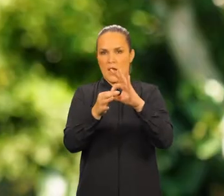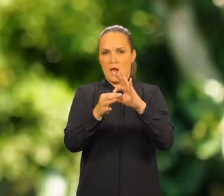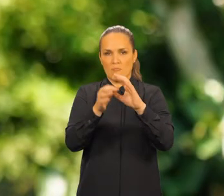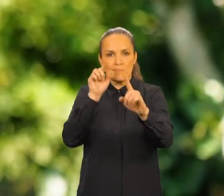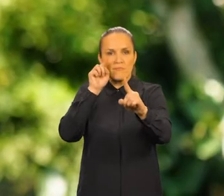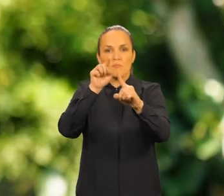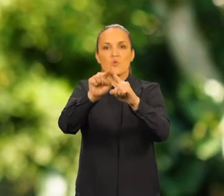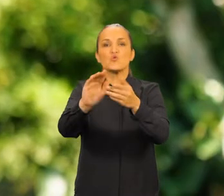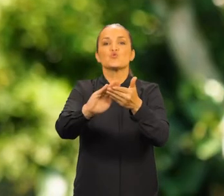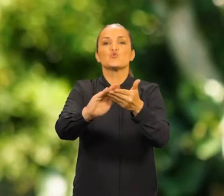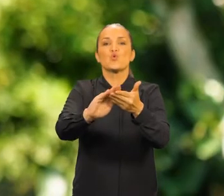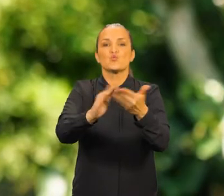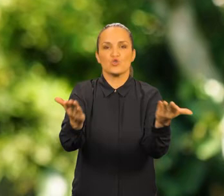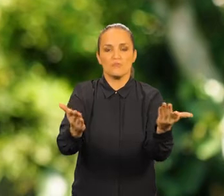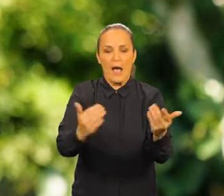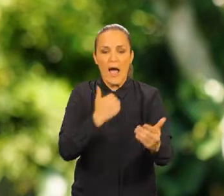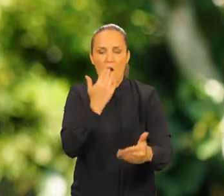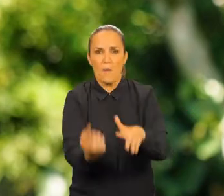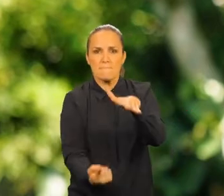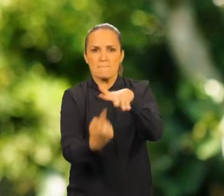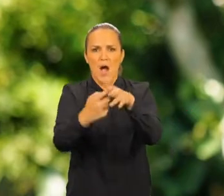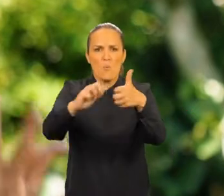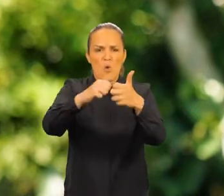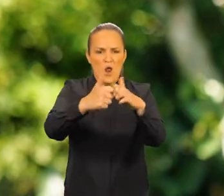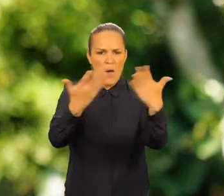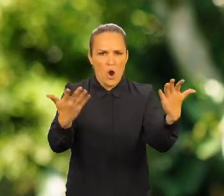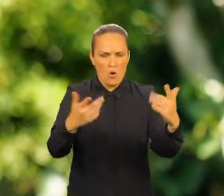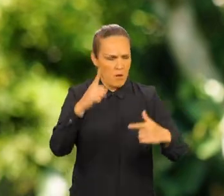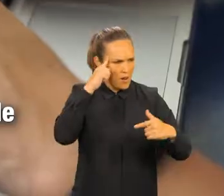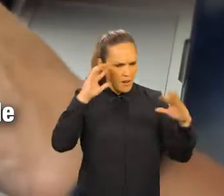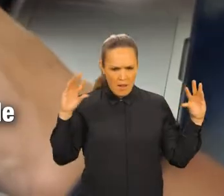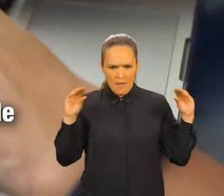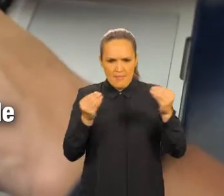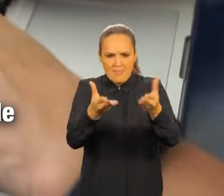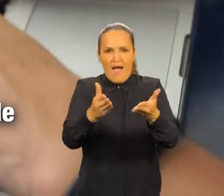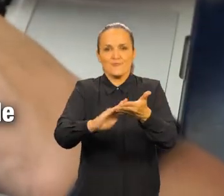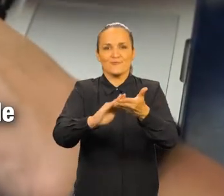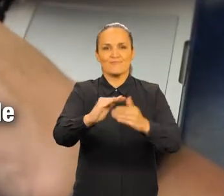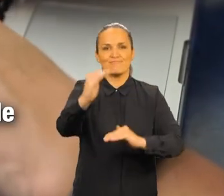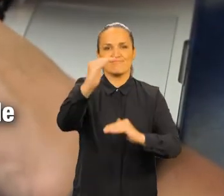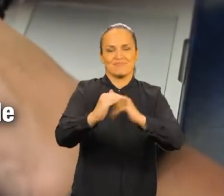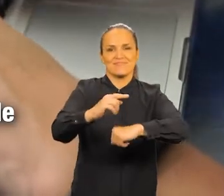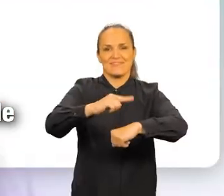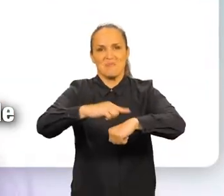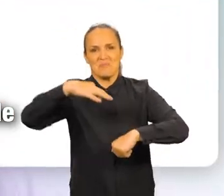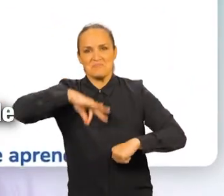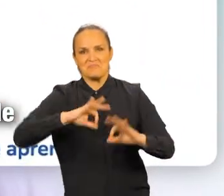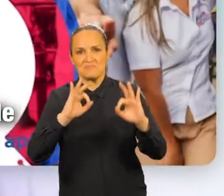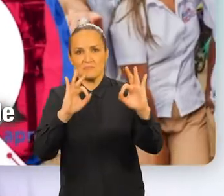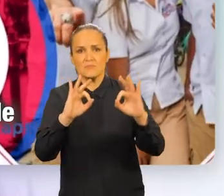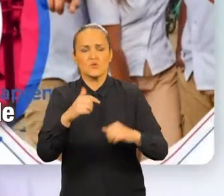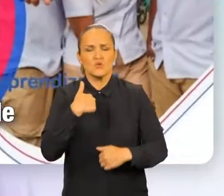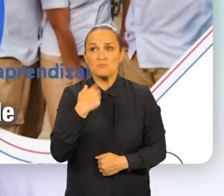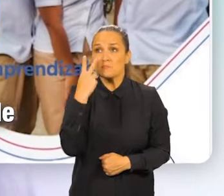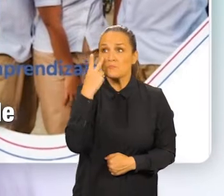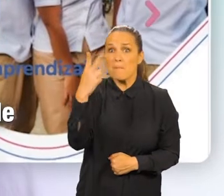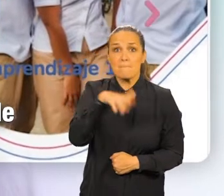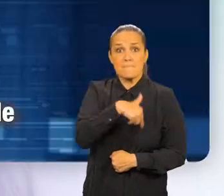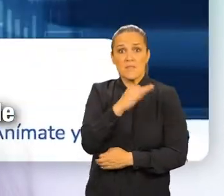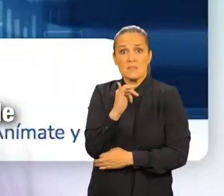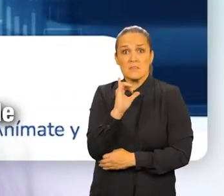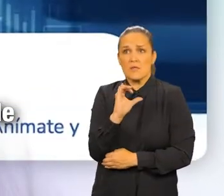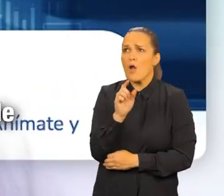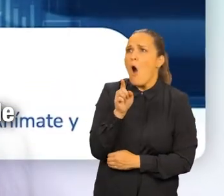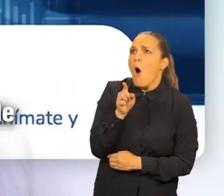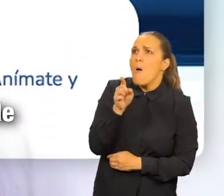encaminados a la parte de desarrollo tecnológico. El programa de emisión TIC lo vi a través de las redes